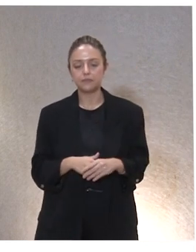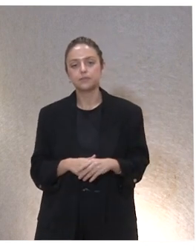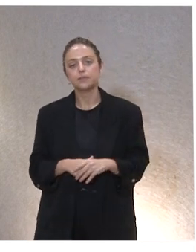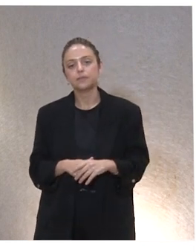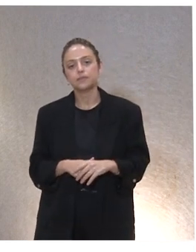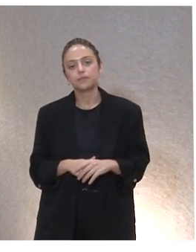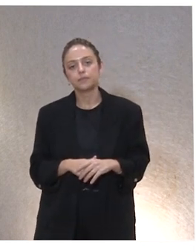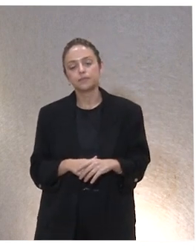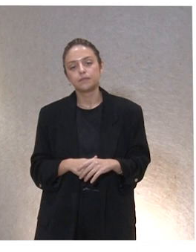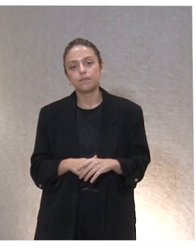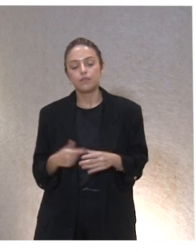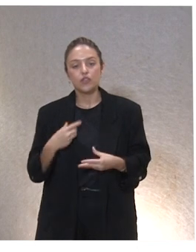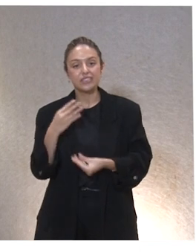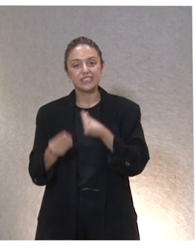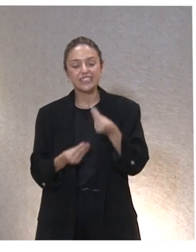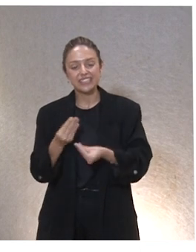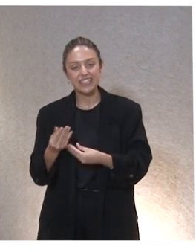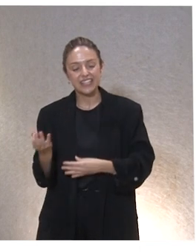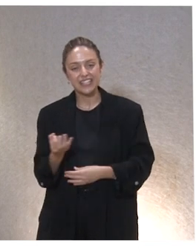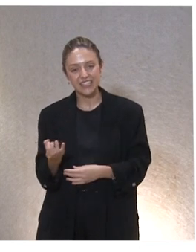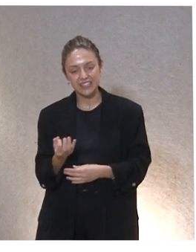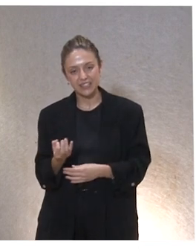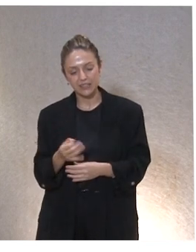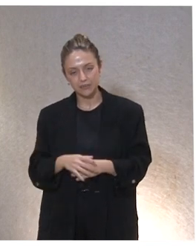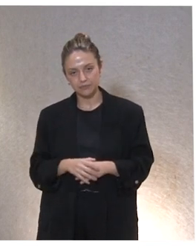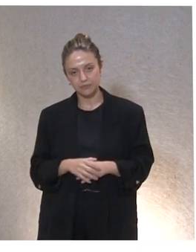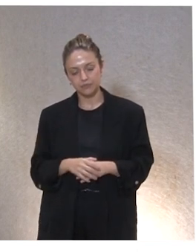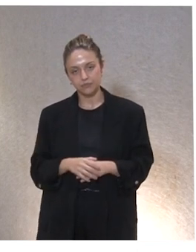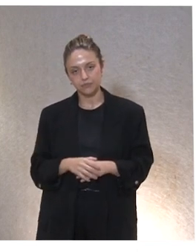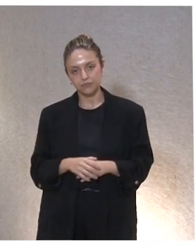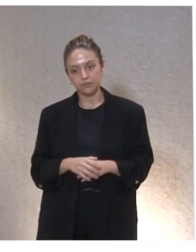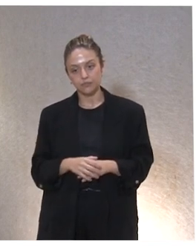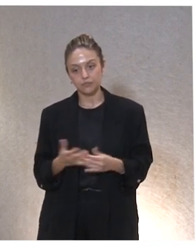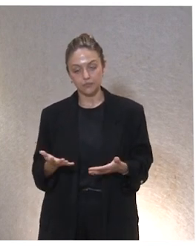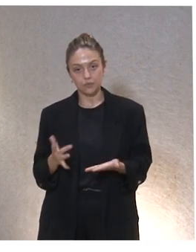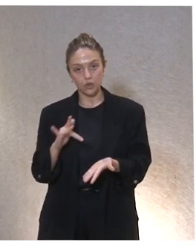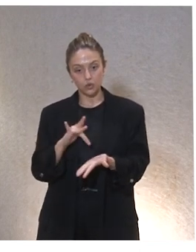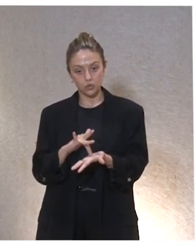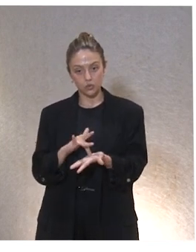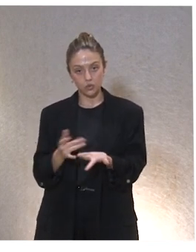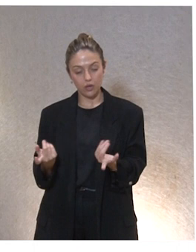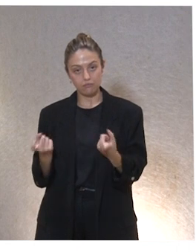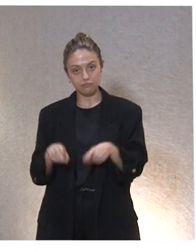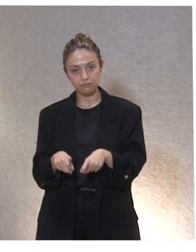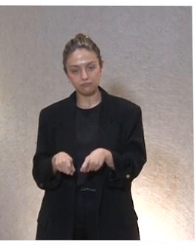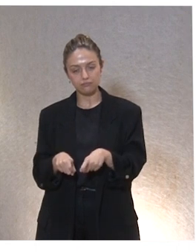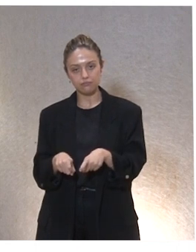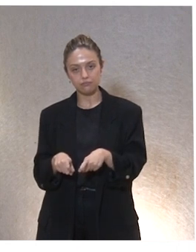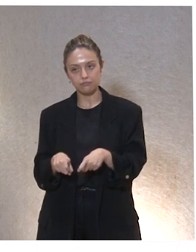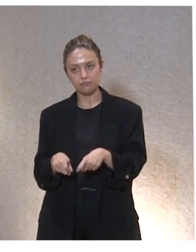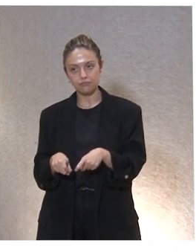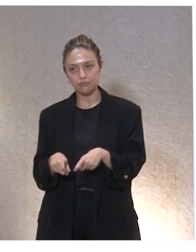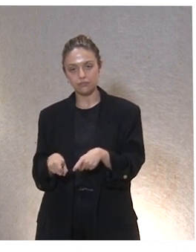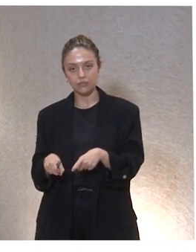¿Qué es lo que hemos hecho? En nuestro tiempo de reunión tenemos las sesiones divididas en dos